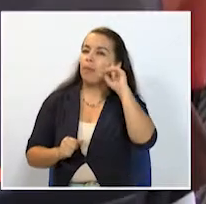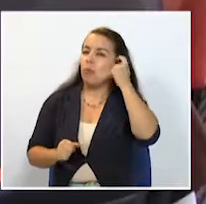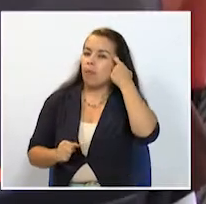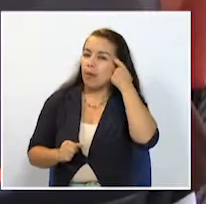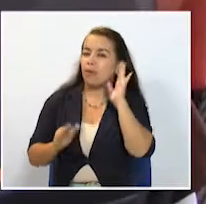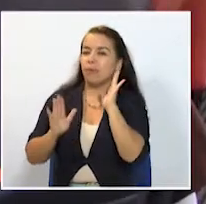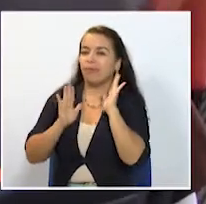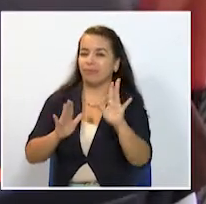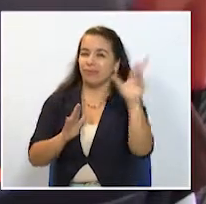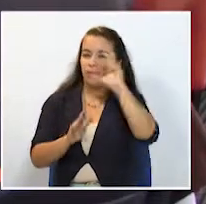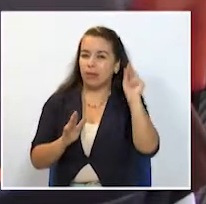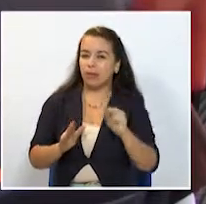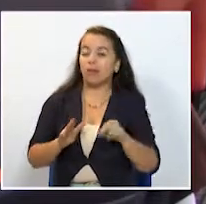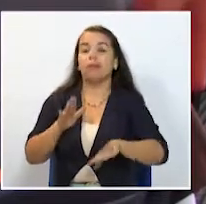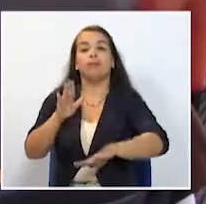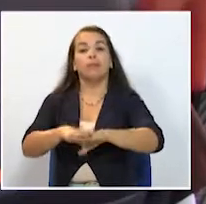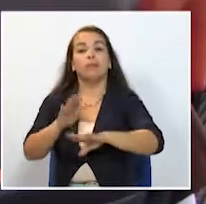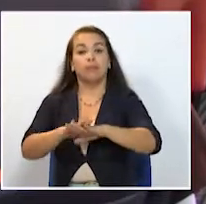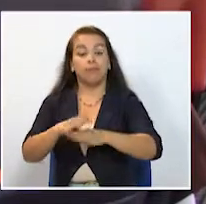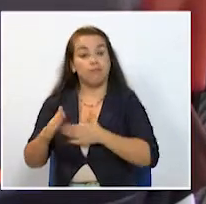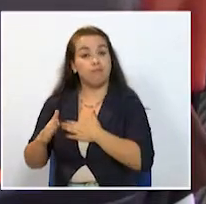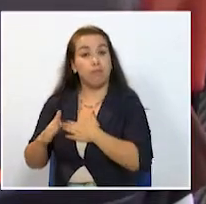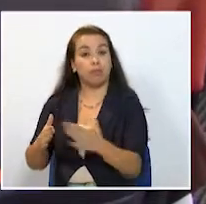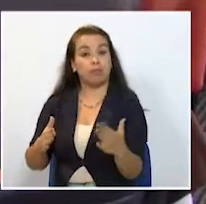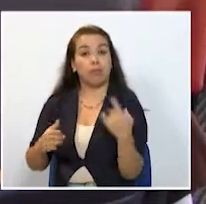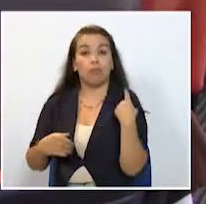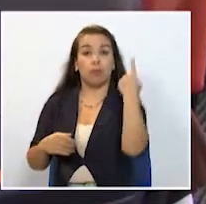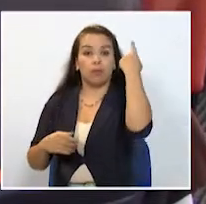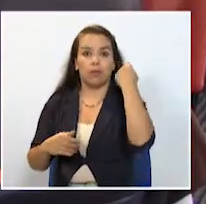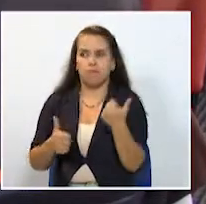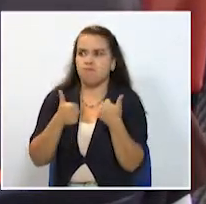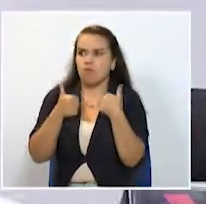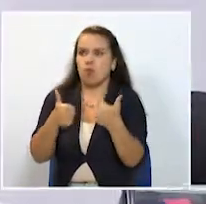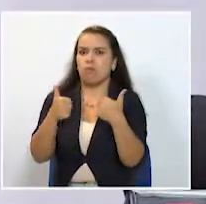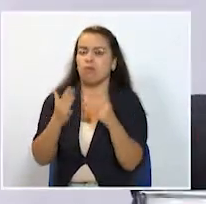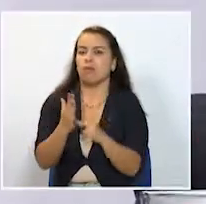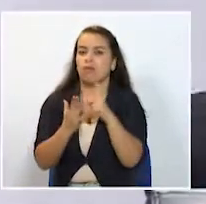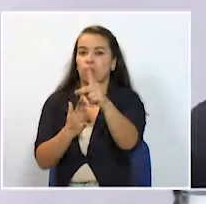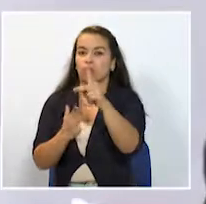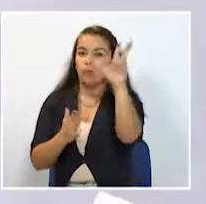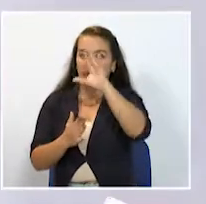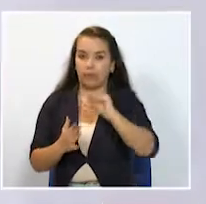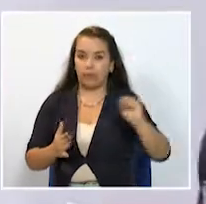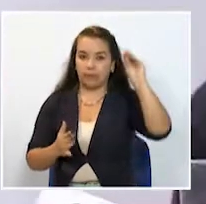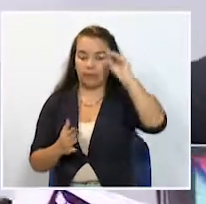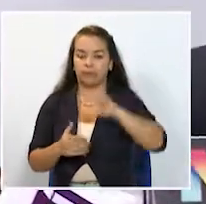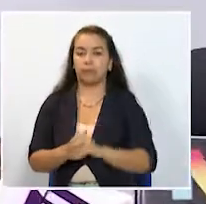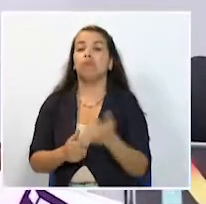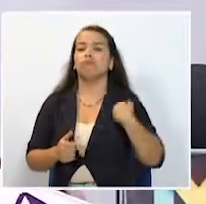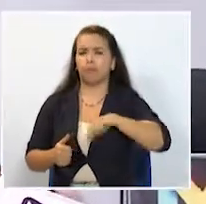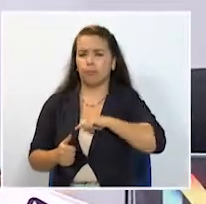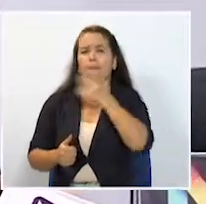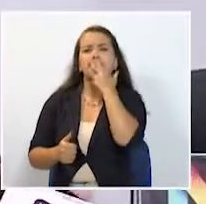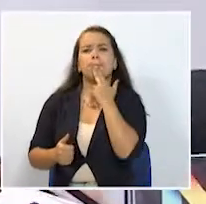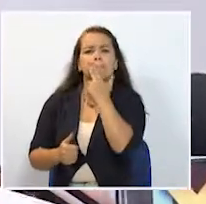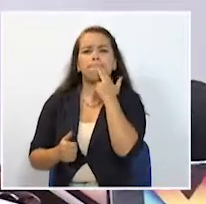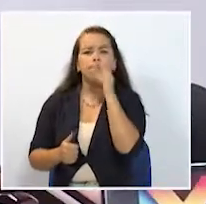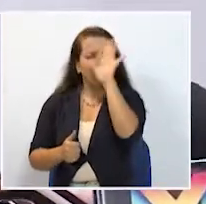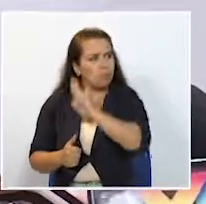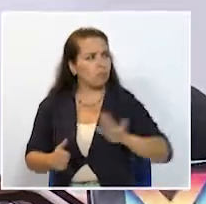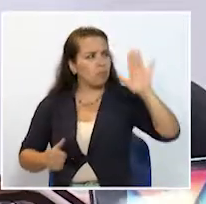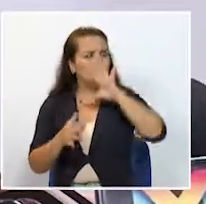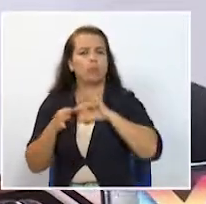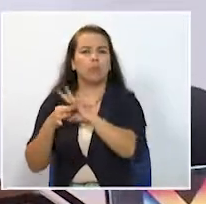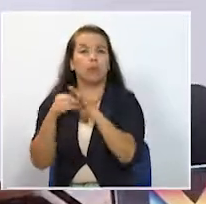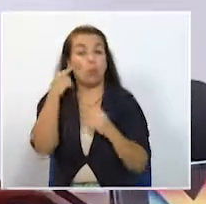Salazar, destacó que hay una voluntad política grande para sacar adelante este proyecto regional. Nosotros tenemos un compromiso de integración, tenemos que analizar de